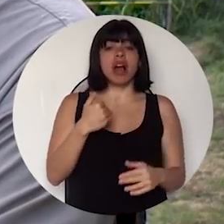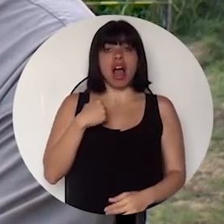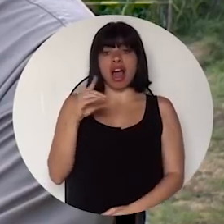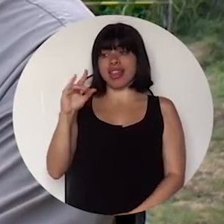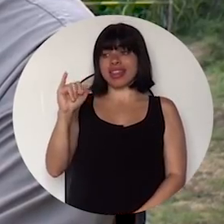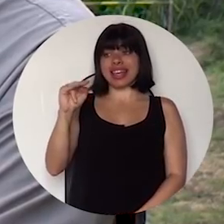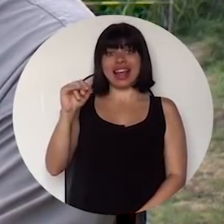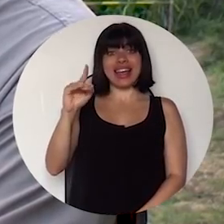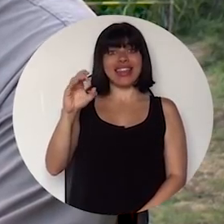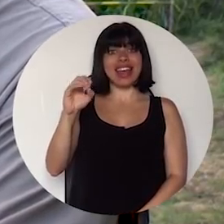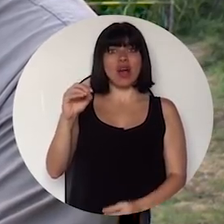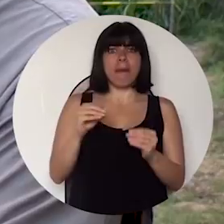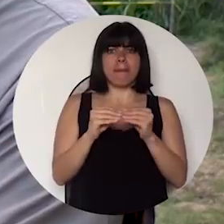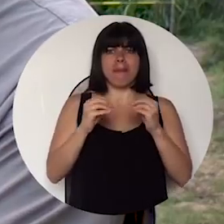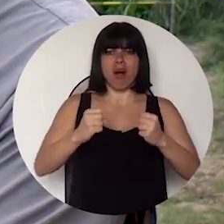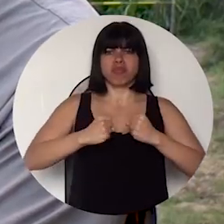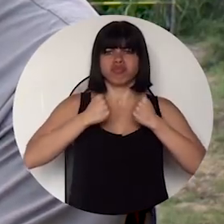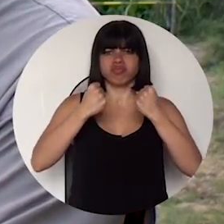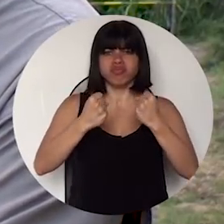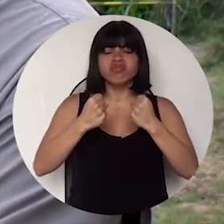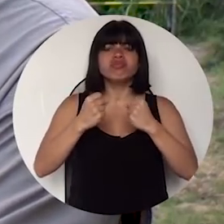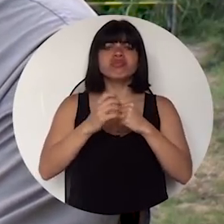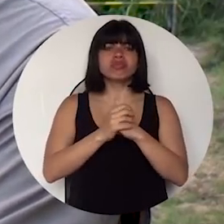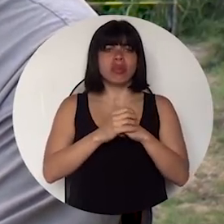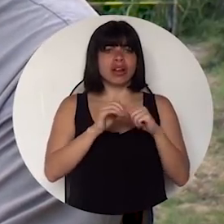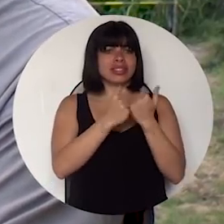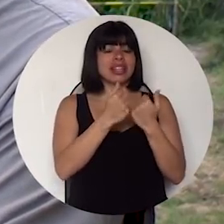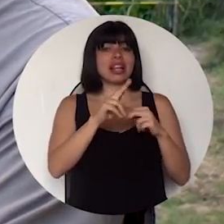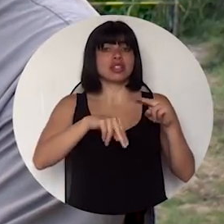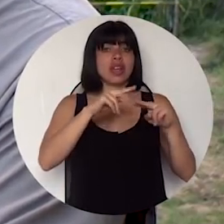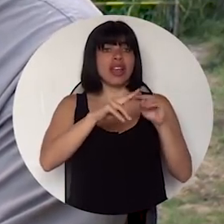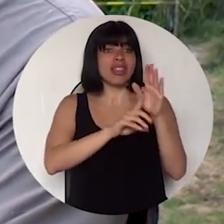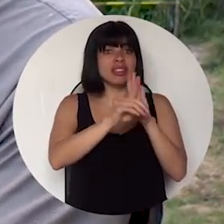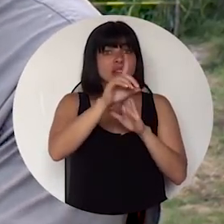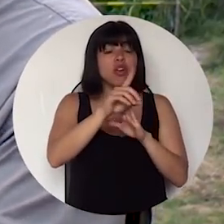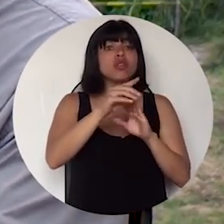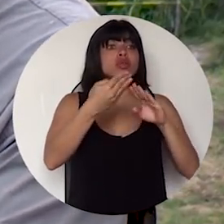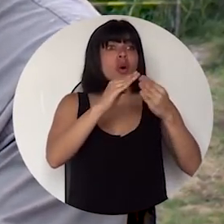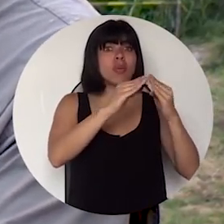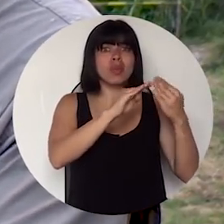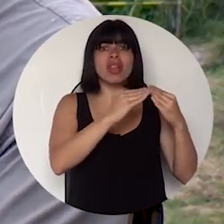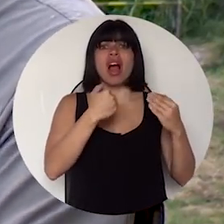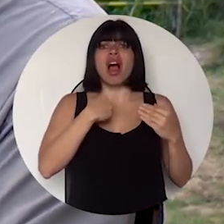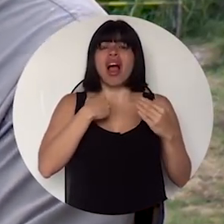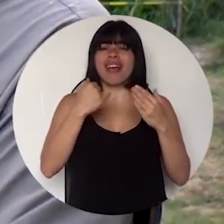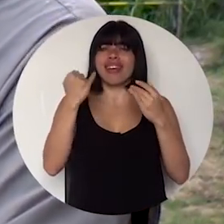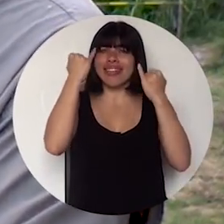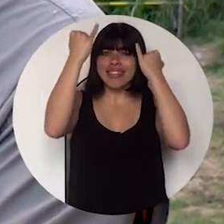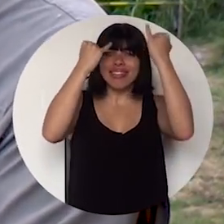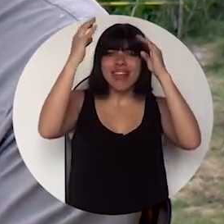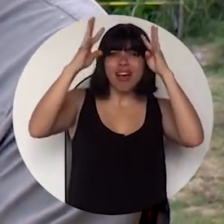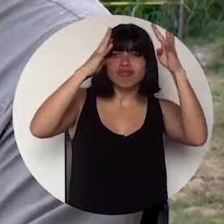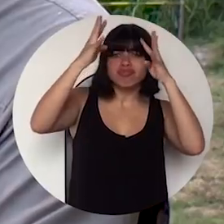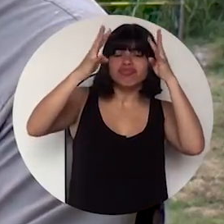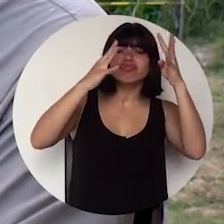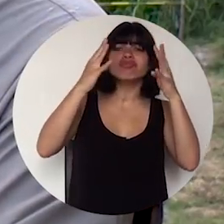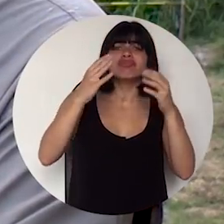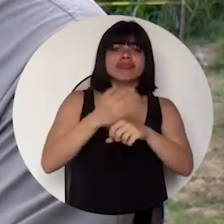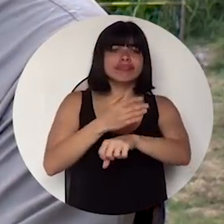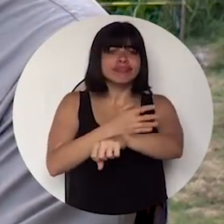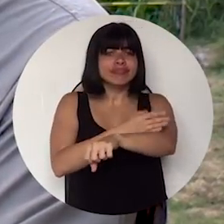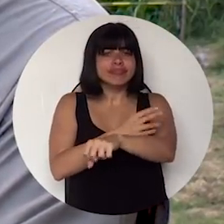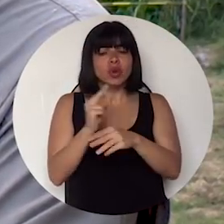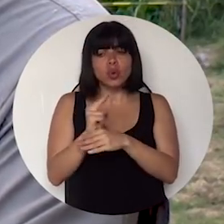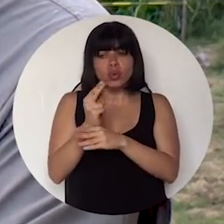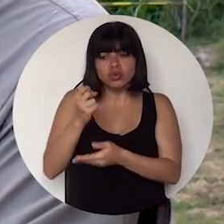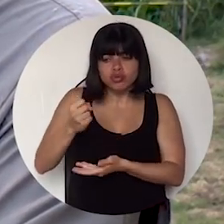Dinadeco cada vez más fuerte, una dirección nacional de desarrollo de la comunidad con ideas innovadoras, que mejore el desempeño y